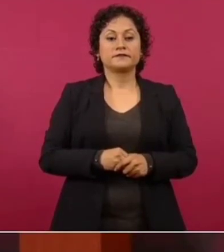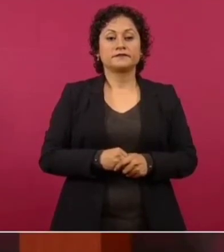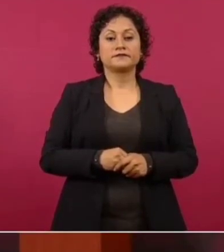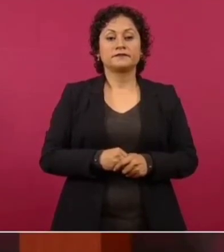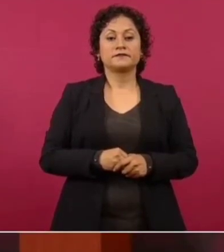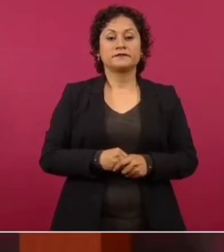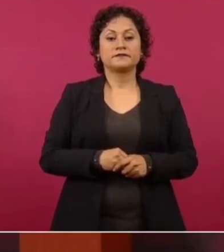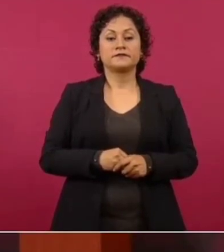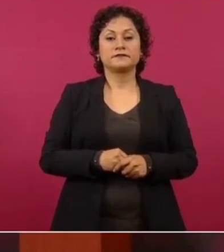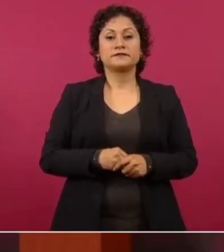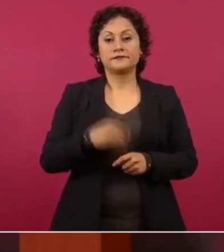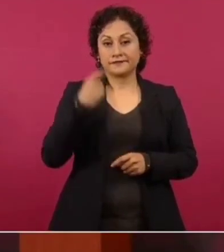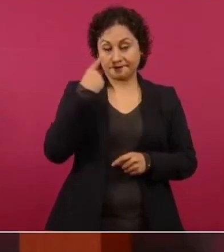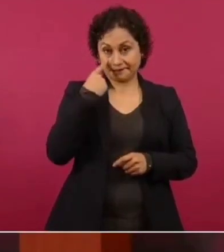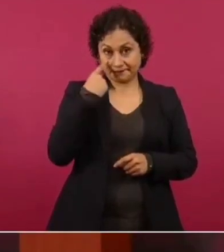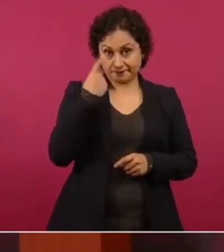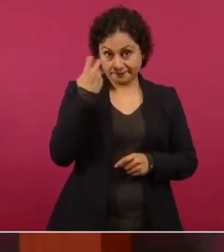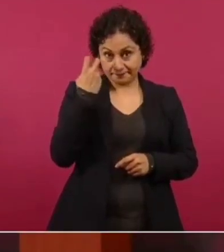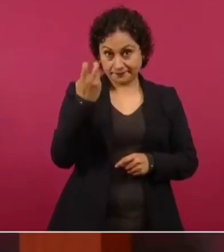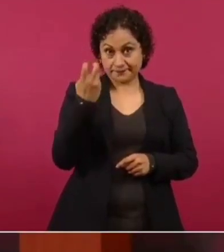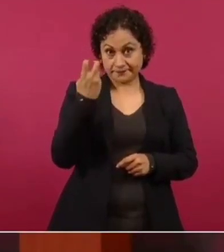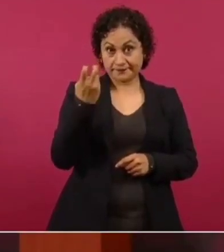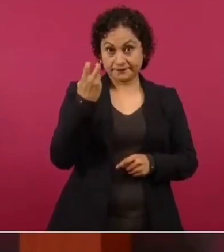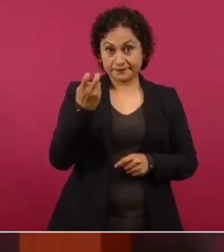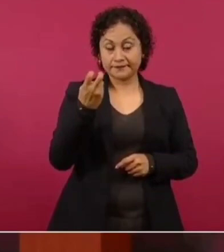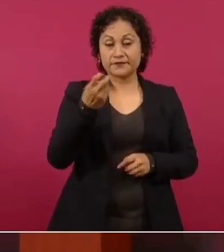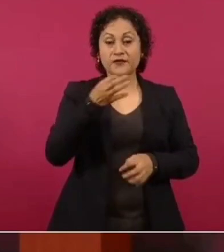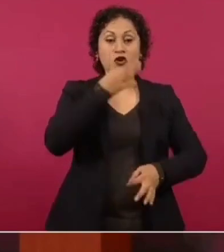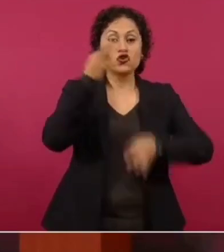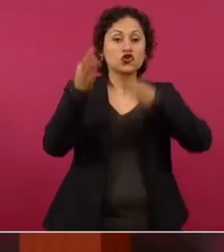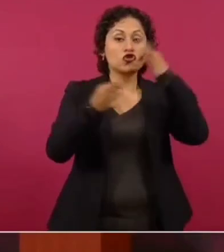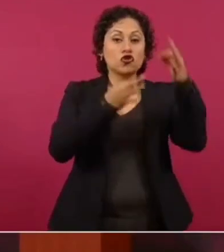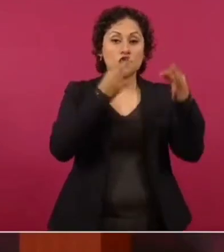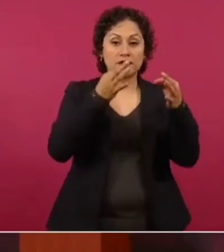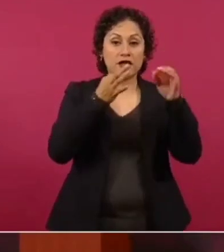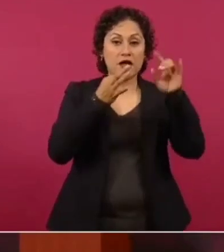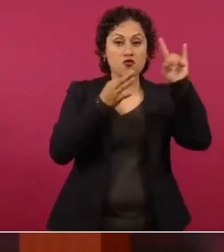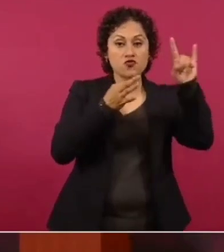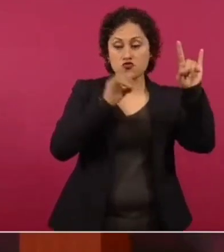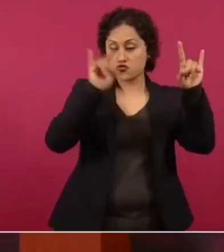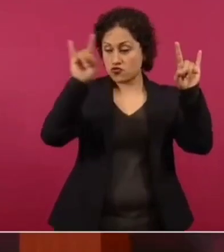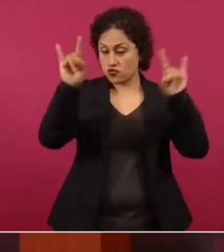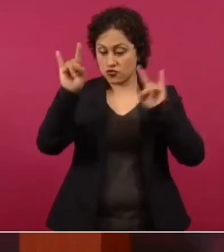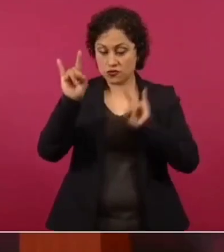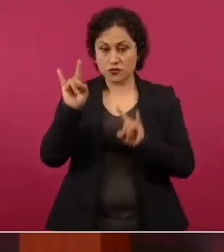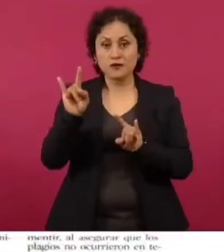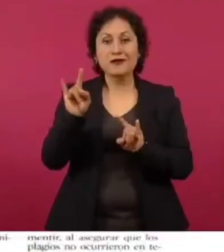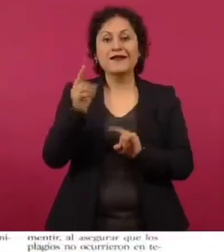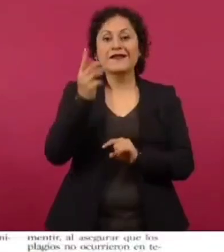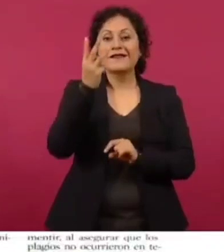Si se dan cuenta, las tres notas en contra de nosotros.